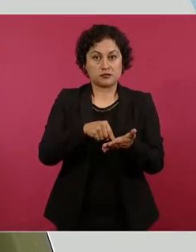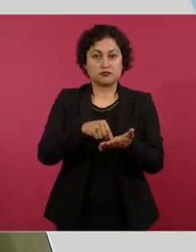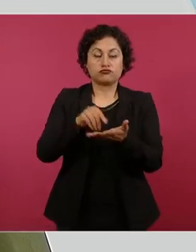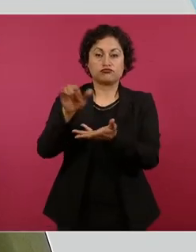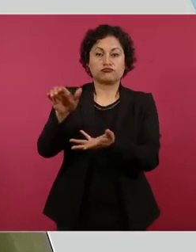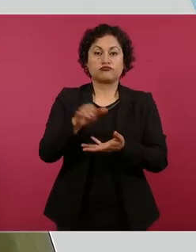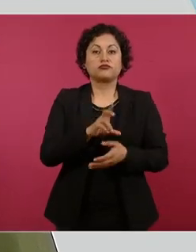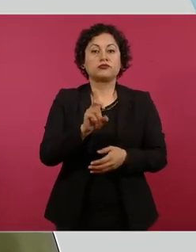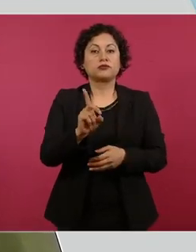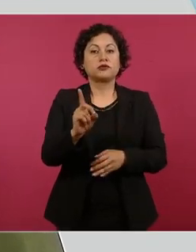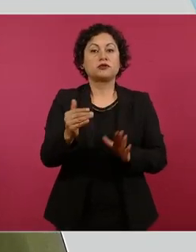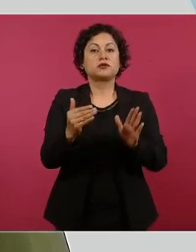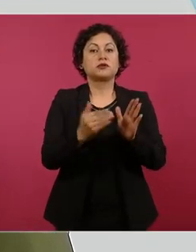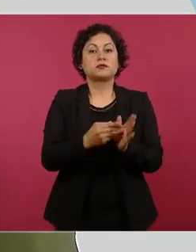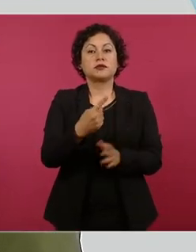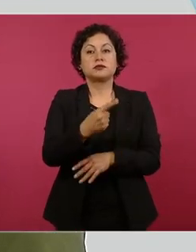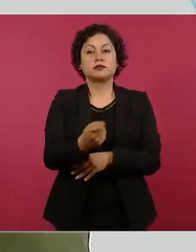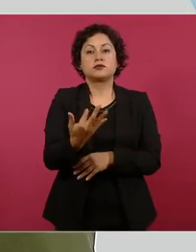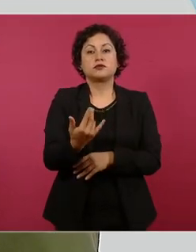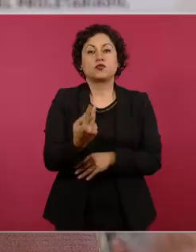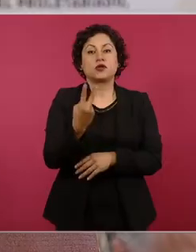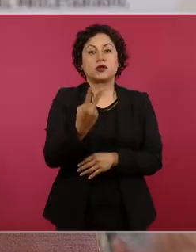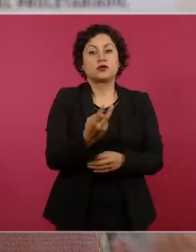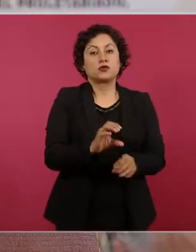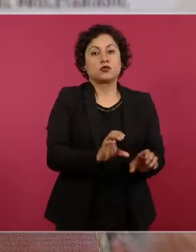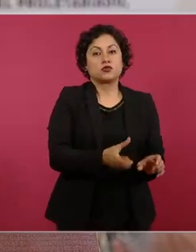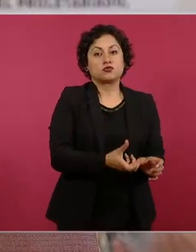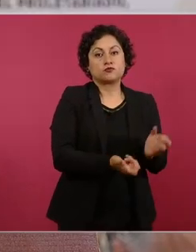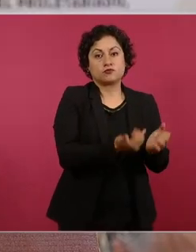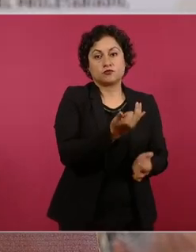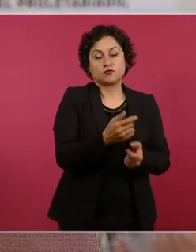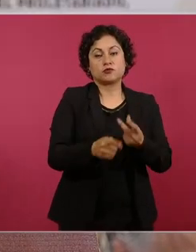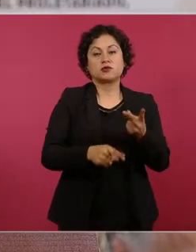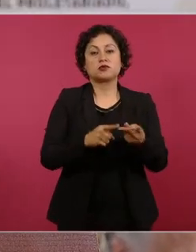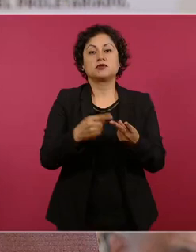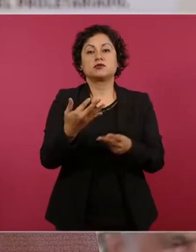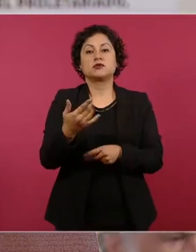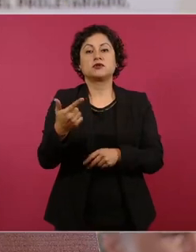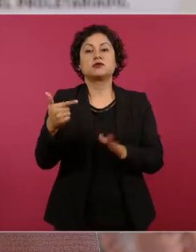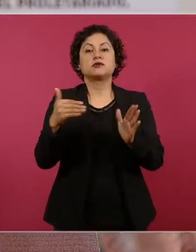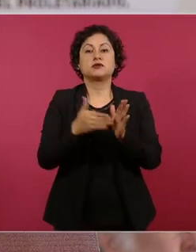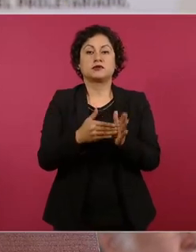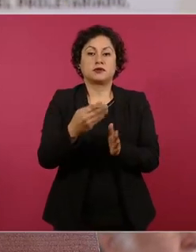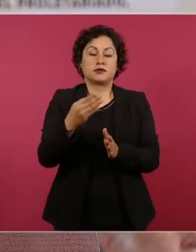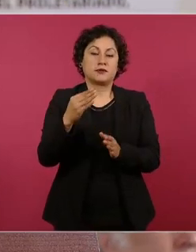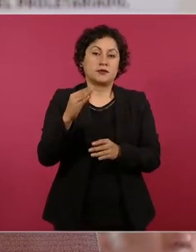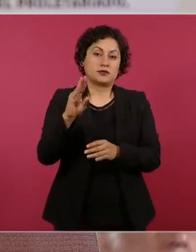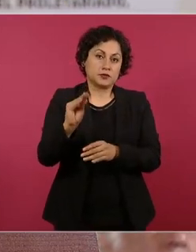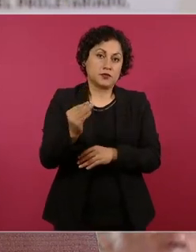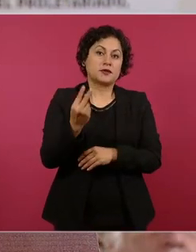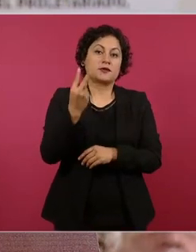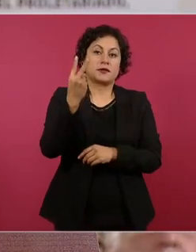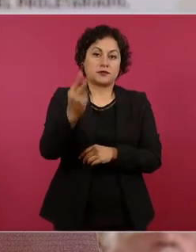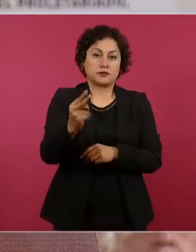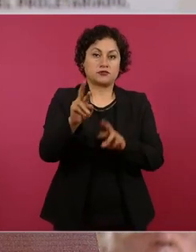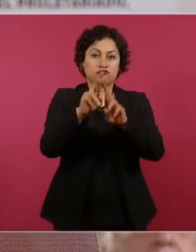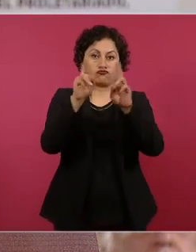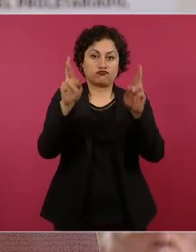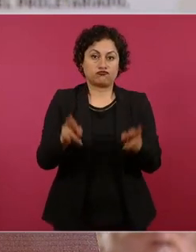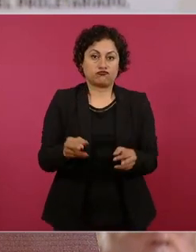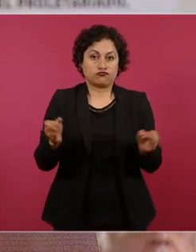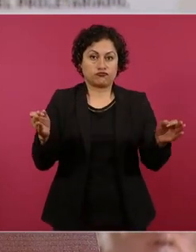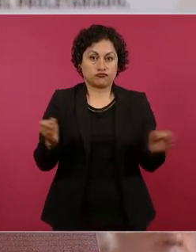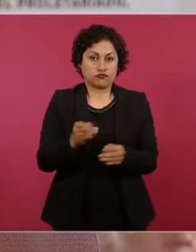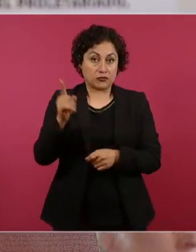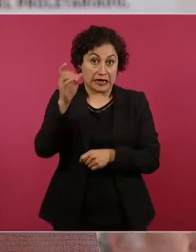mil 152 estufas y 57 mil 92 refrigeradores por parte de China y 30